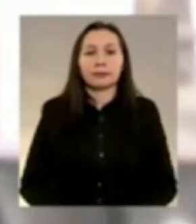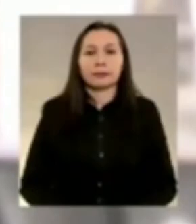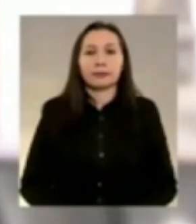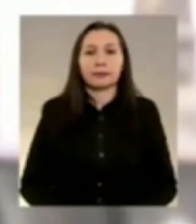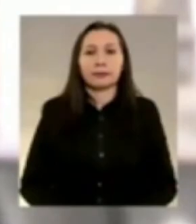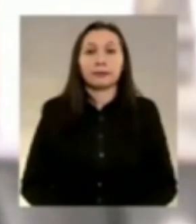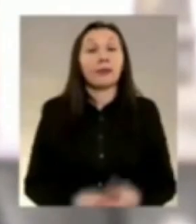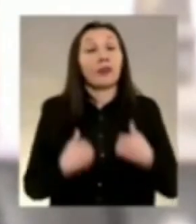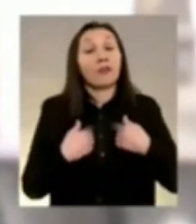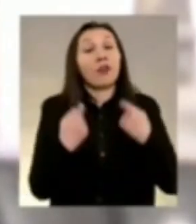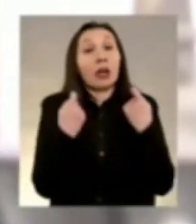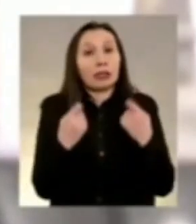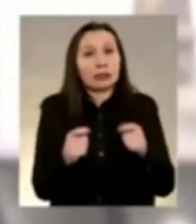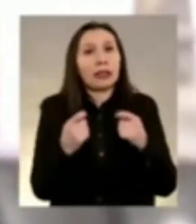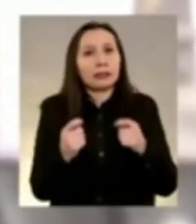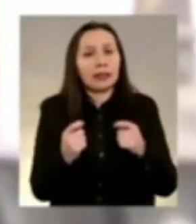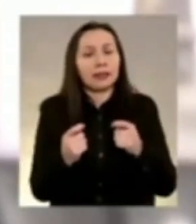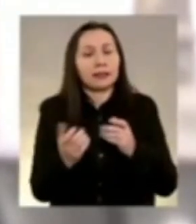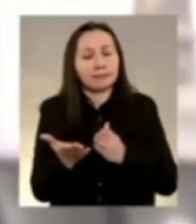Voy a intentarlo.